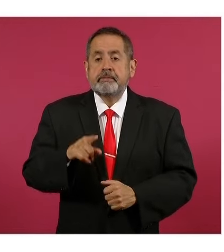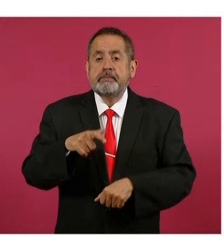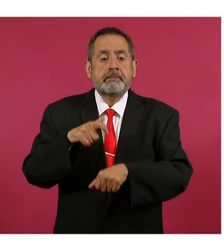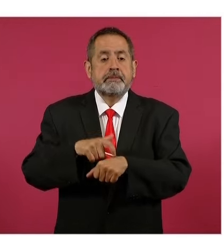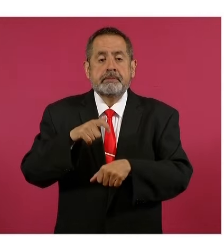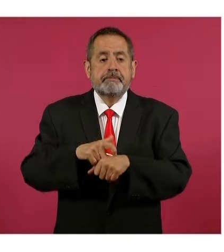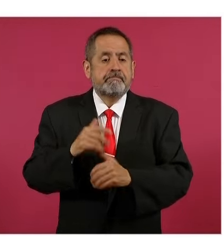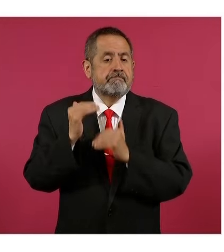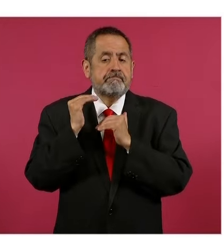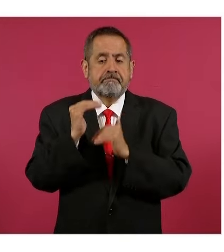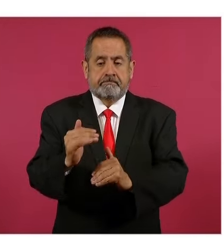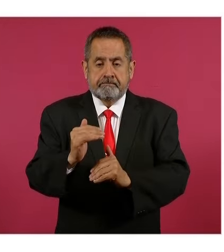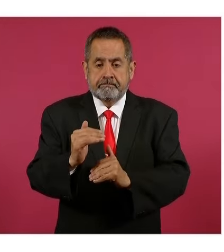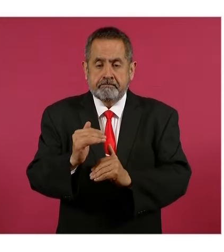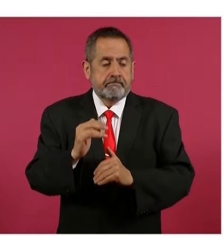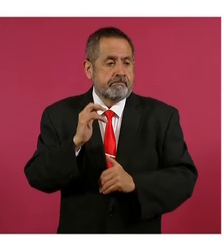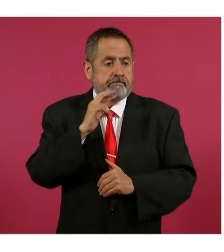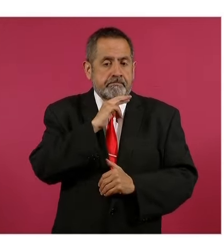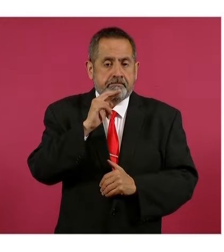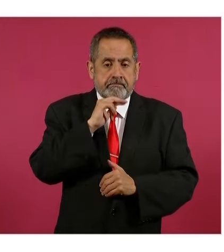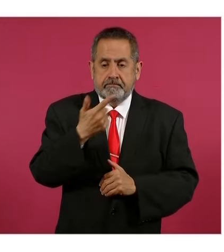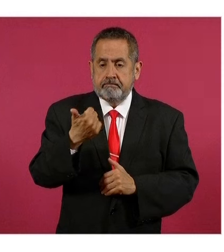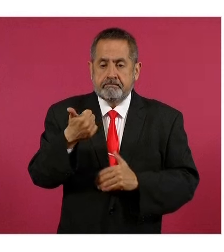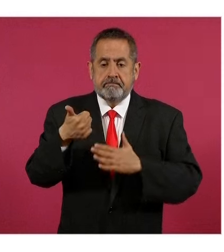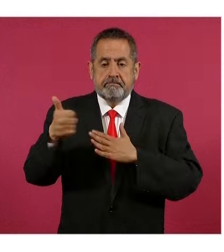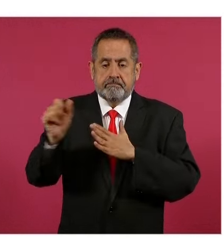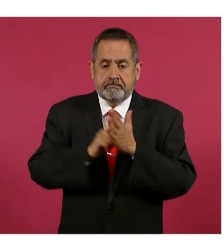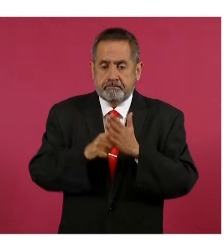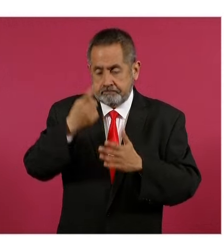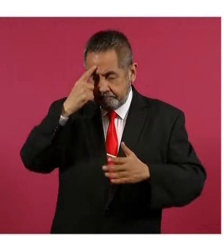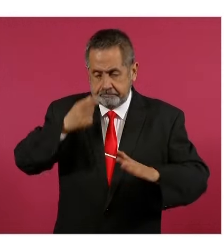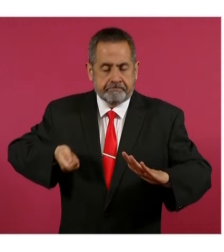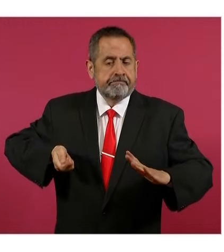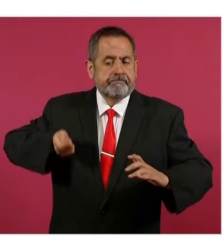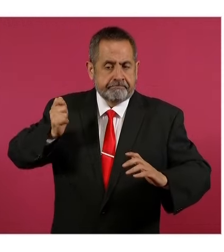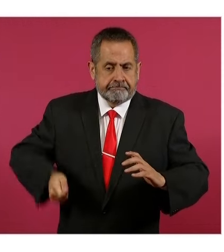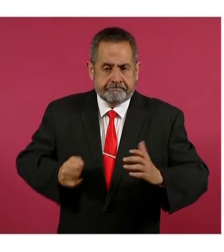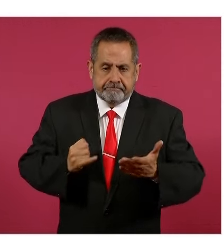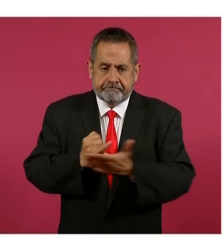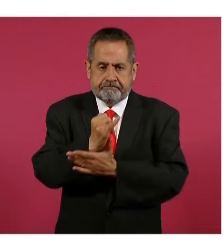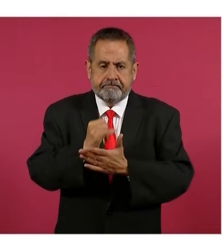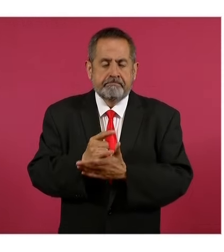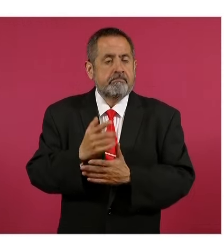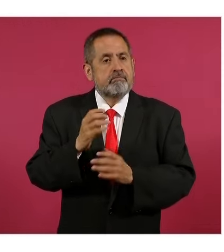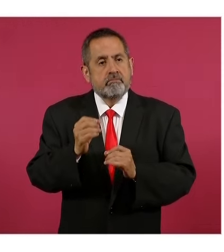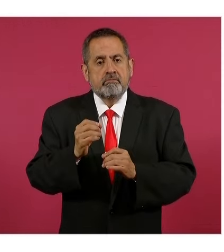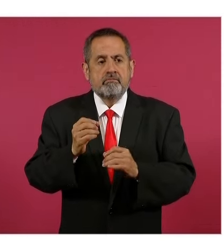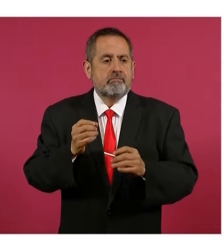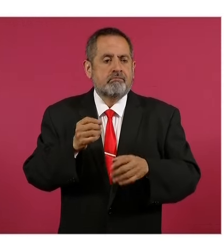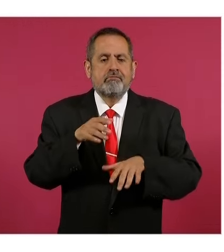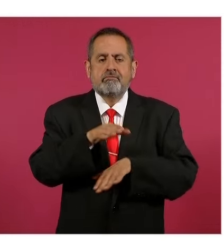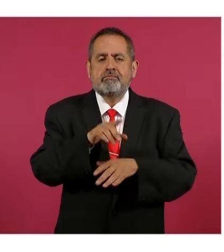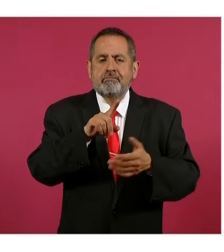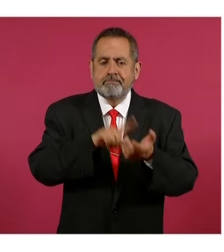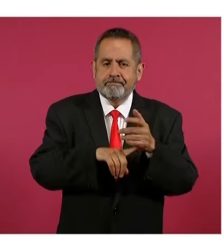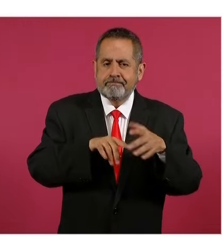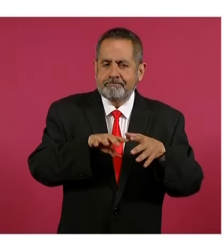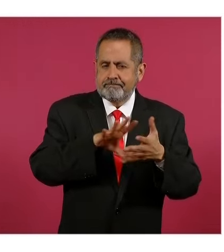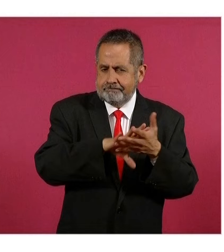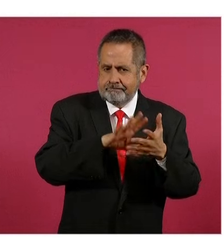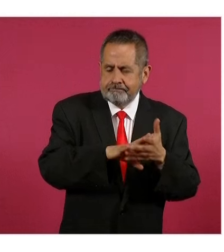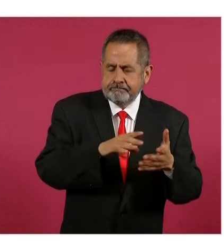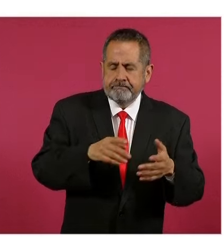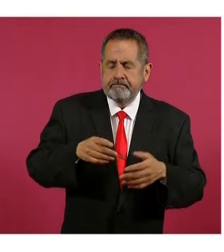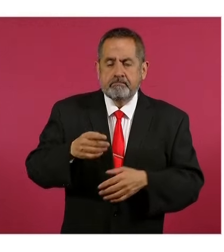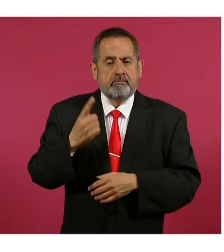en el caso de asuntos fiscales seis meses y en el caso de asuntos penales máximo un año y de extenderse